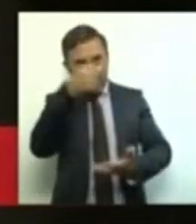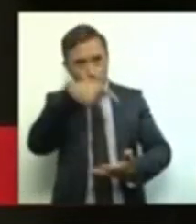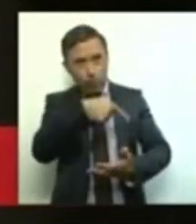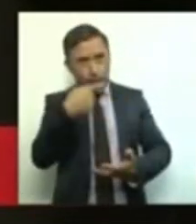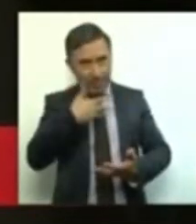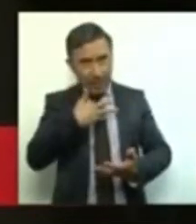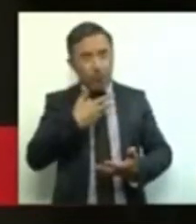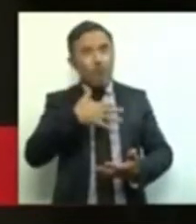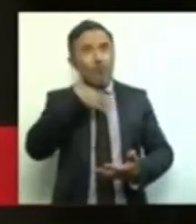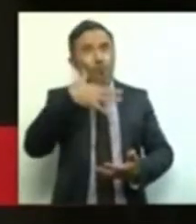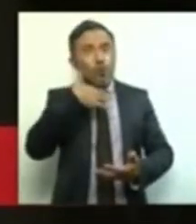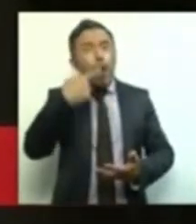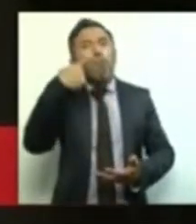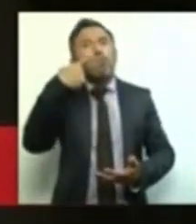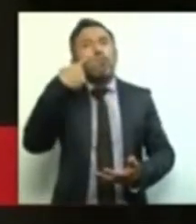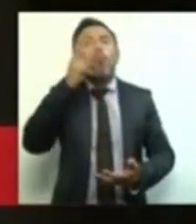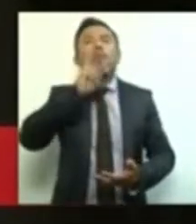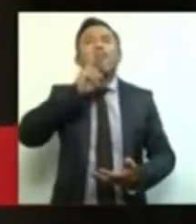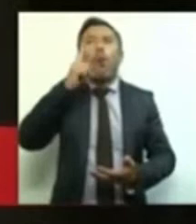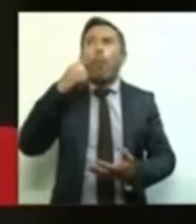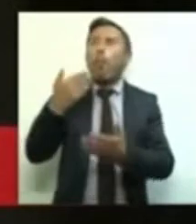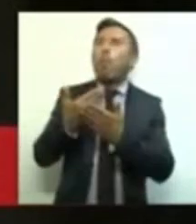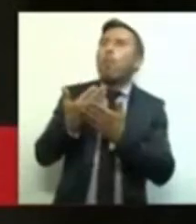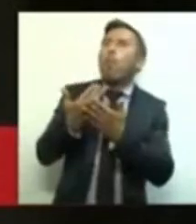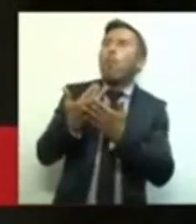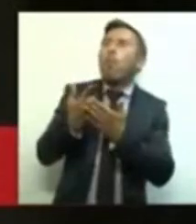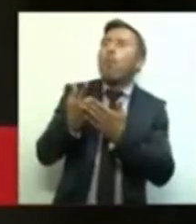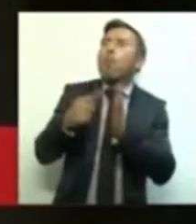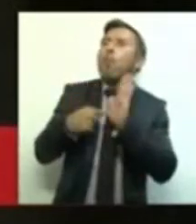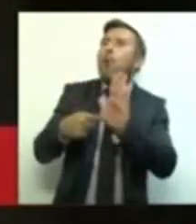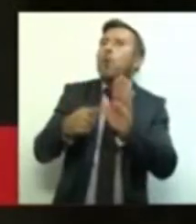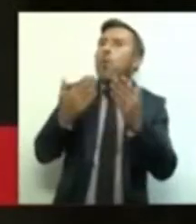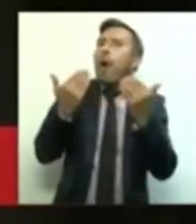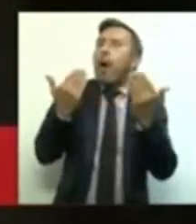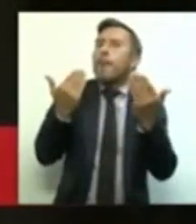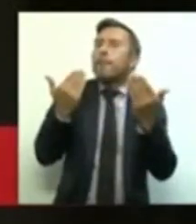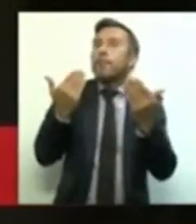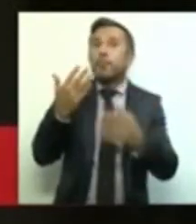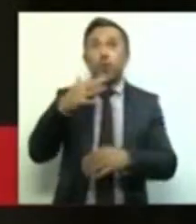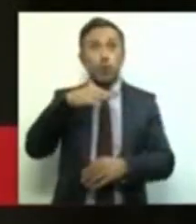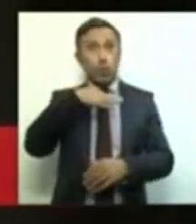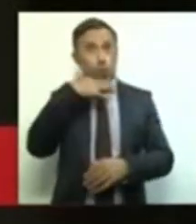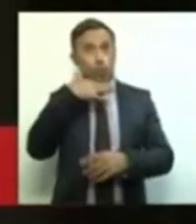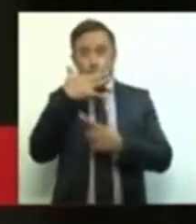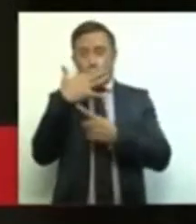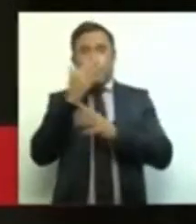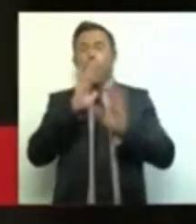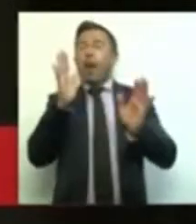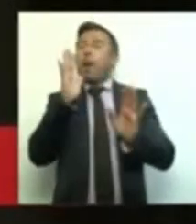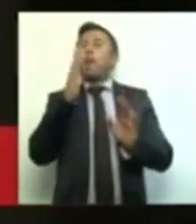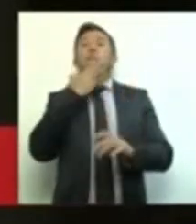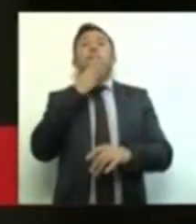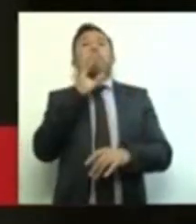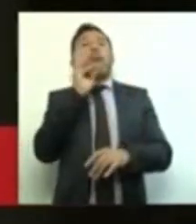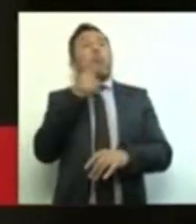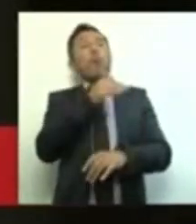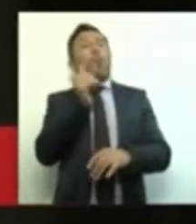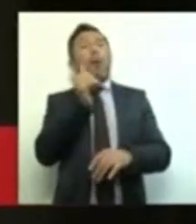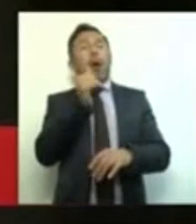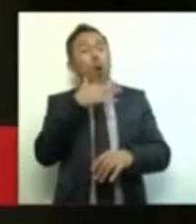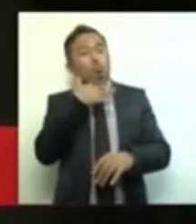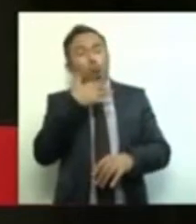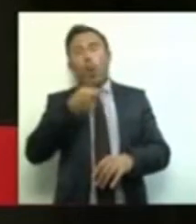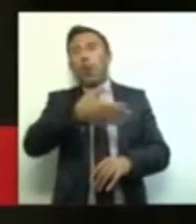fideicomisos. Corrupción parece ser la palabra mágica para deshacer las instituciones, para